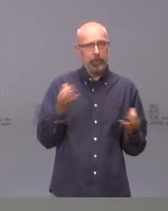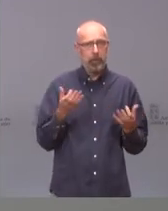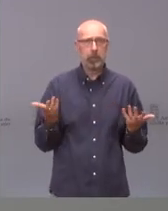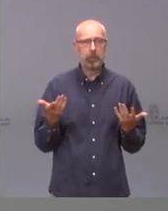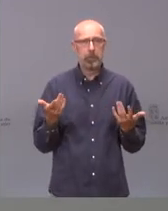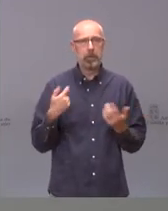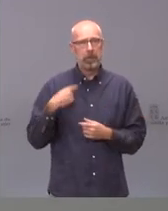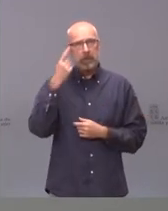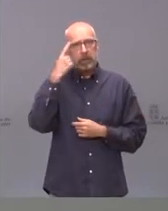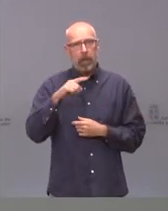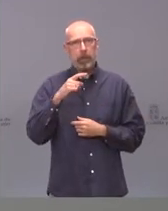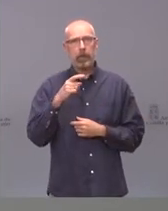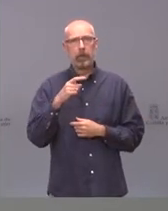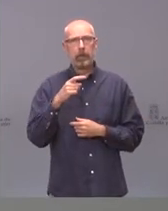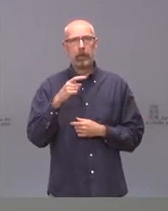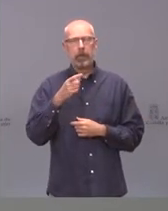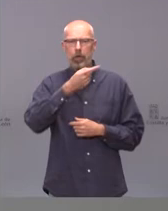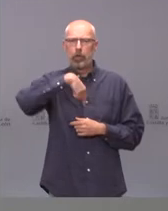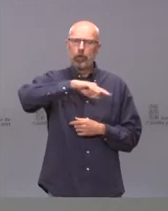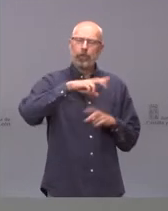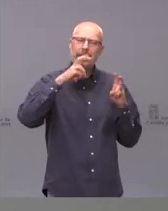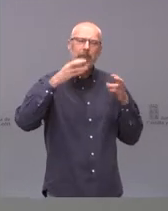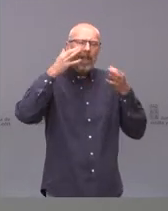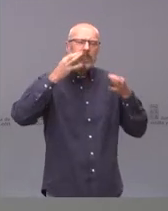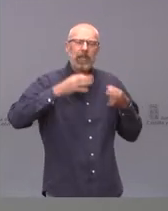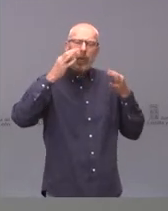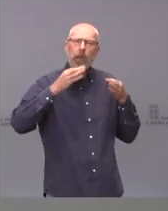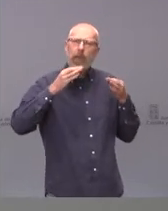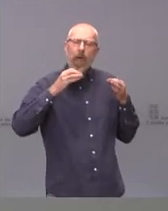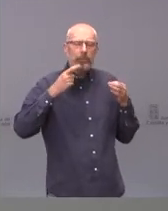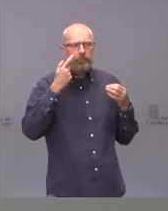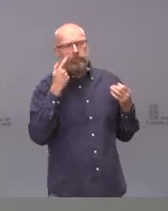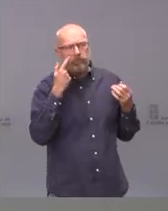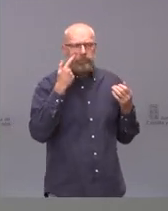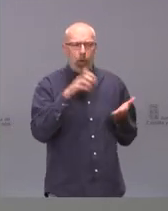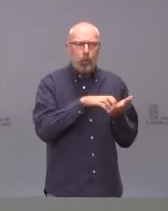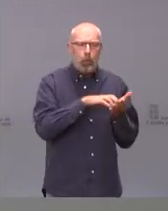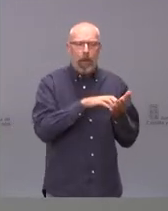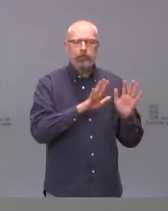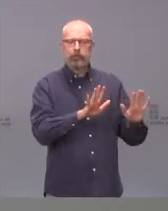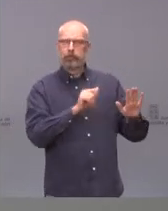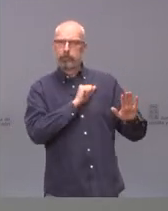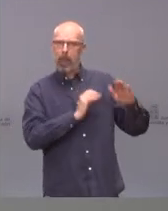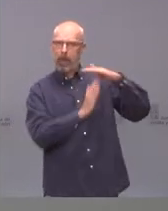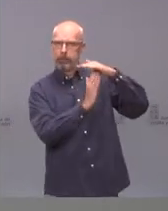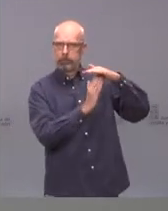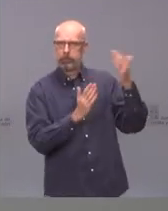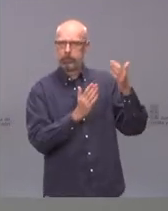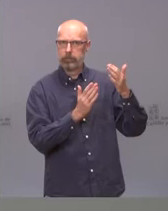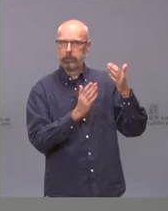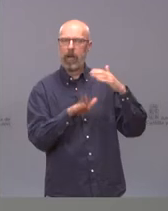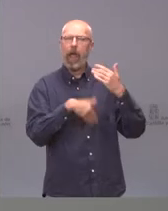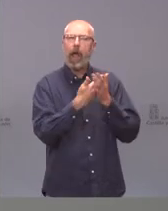perfectamente que somos hipervigilantes de la seguridad, que ante una duda preferimos parar y esperar a que nos digan el contenido